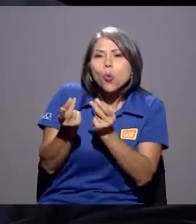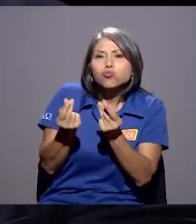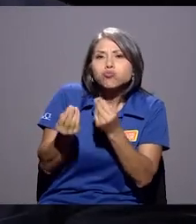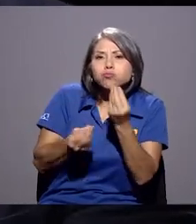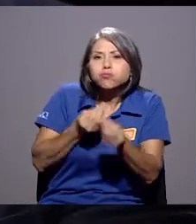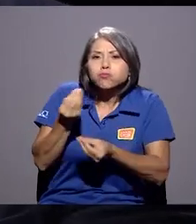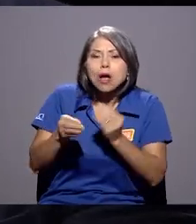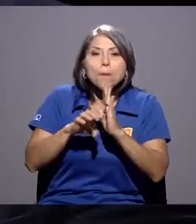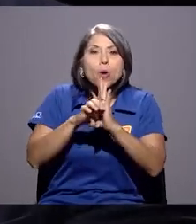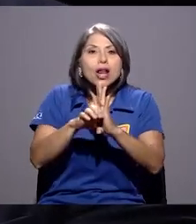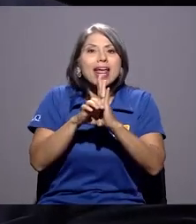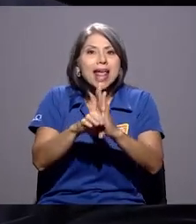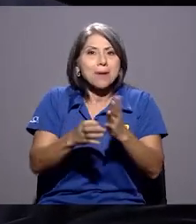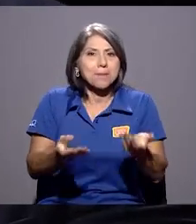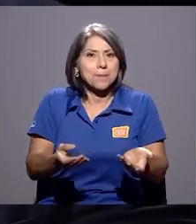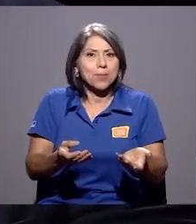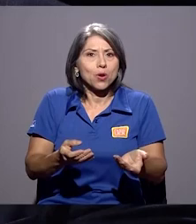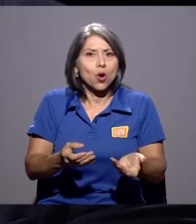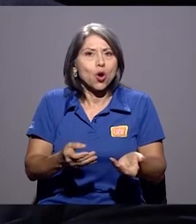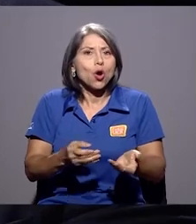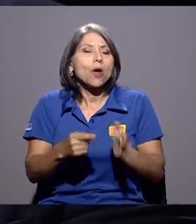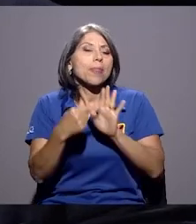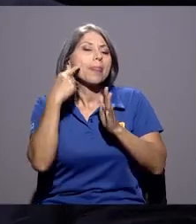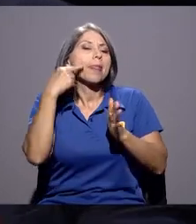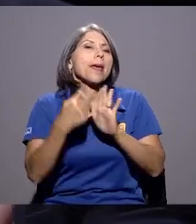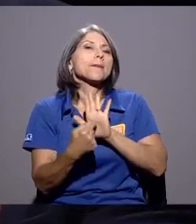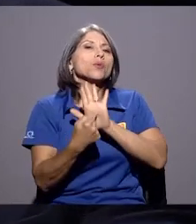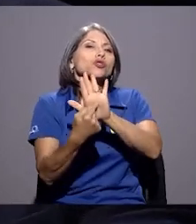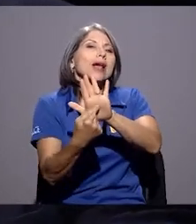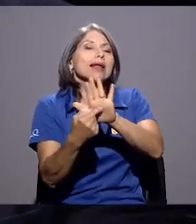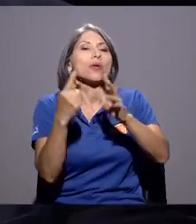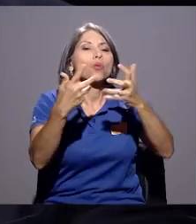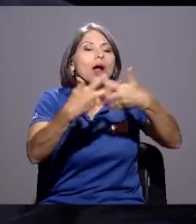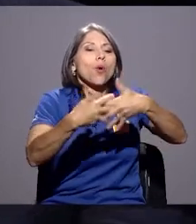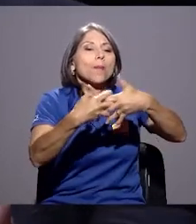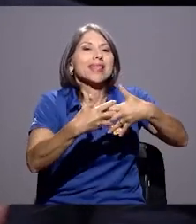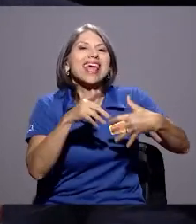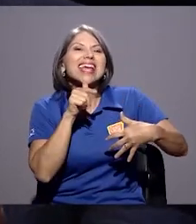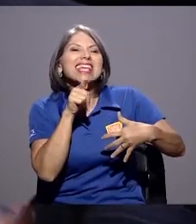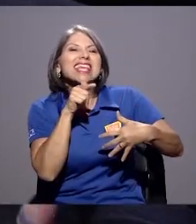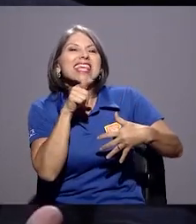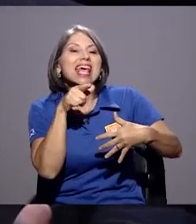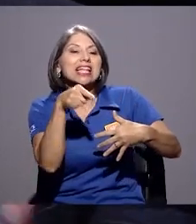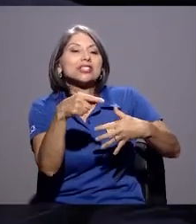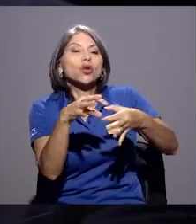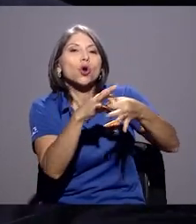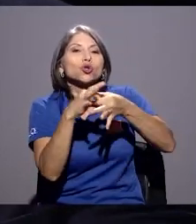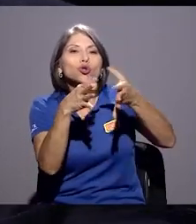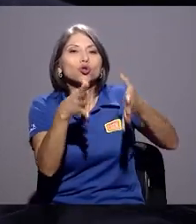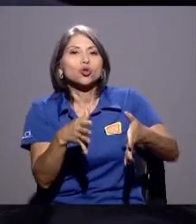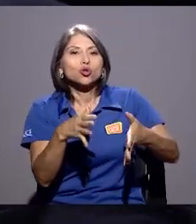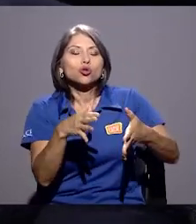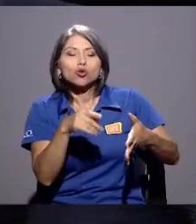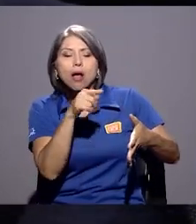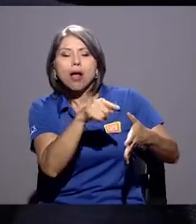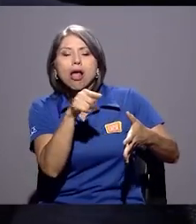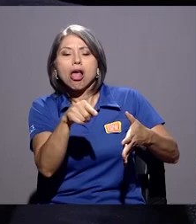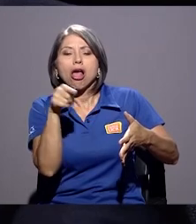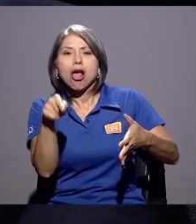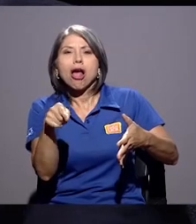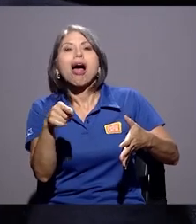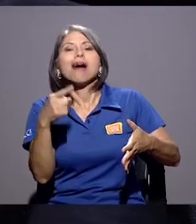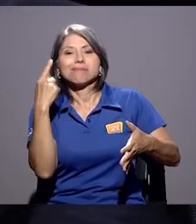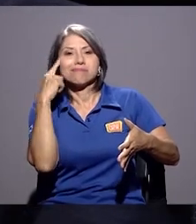el tema de la revelación de quiénes son los socios en una compañía. ¿Verdad? Eso permite identificar quién está